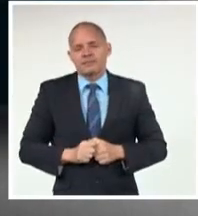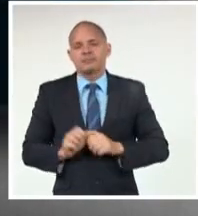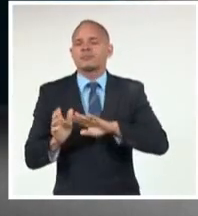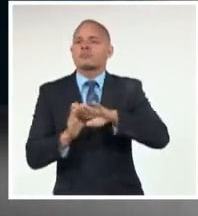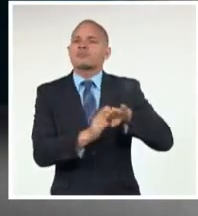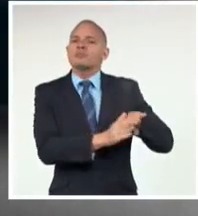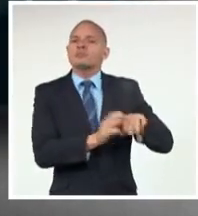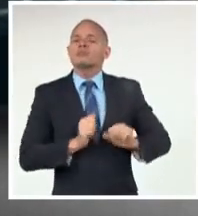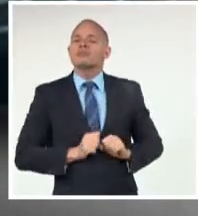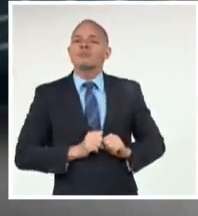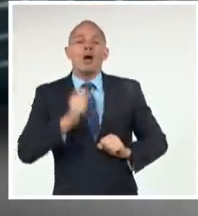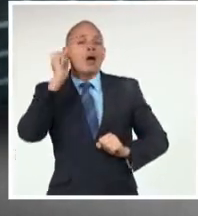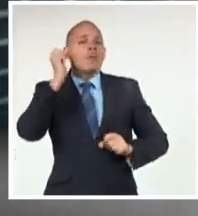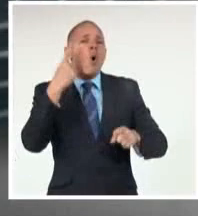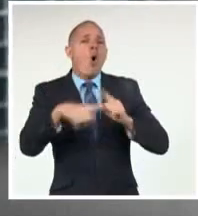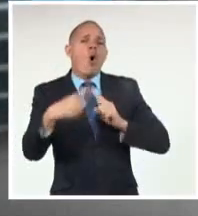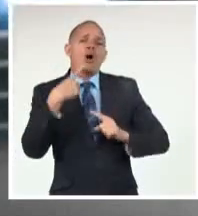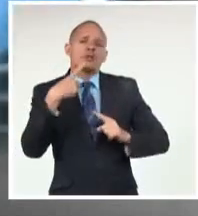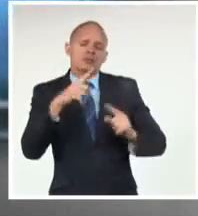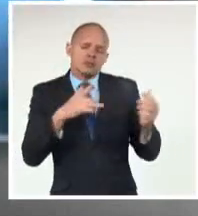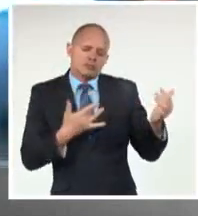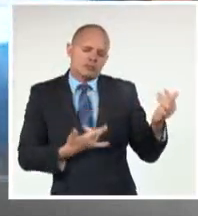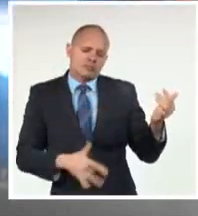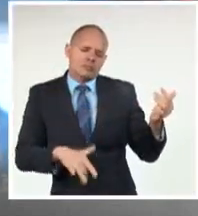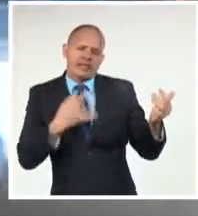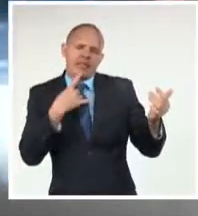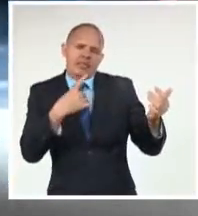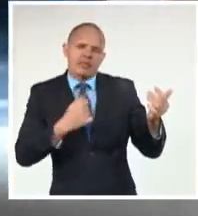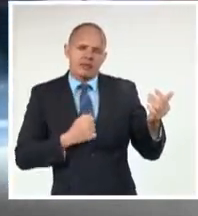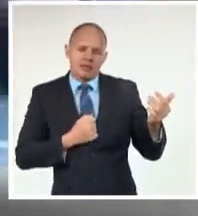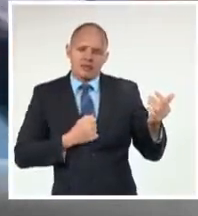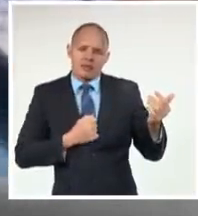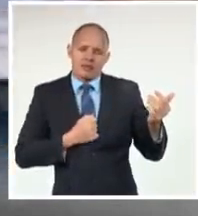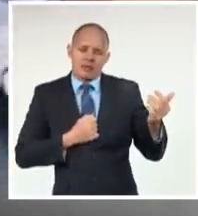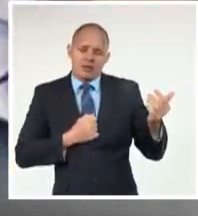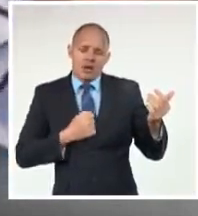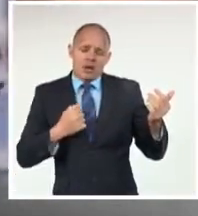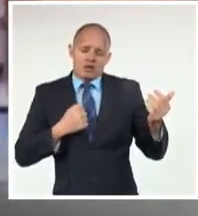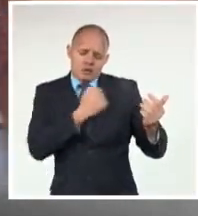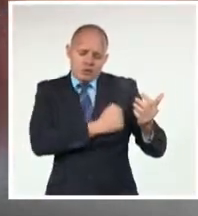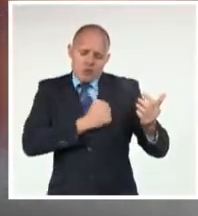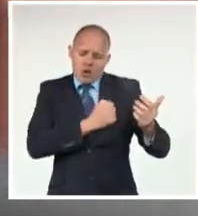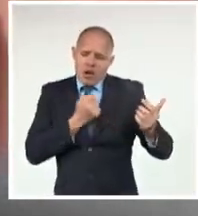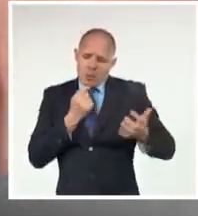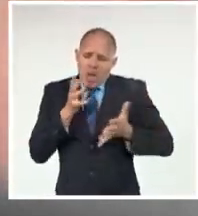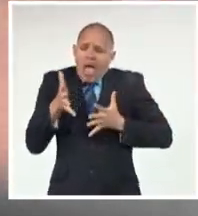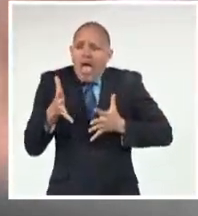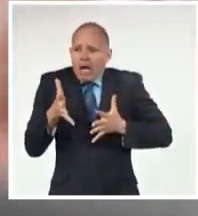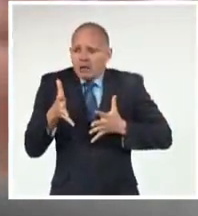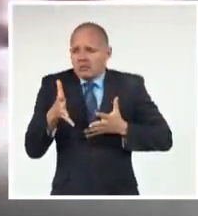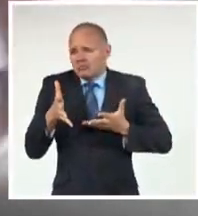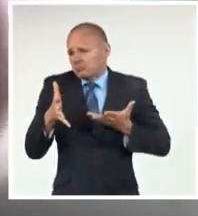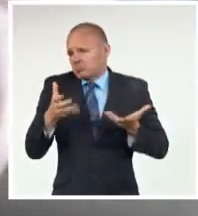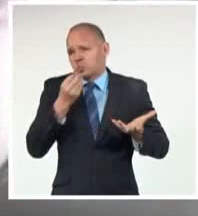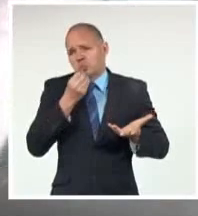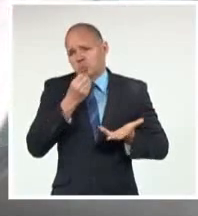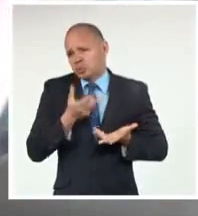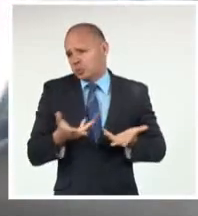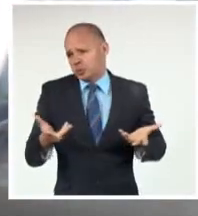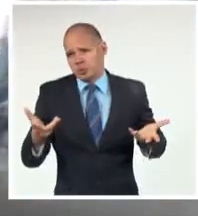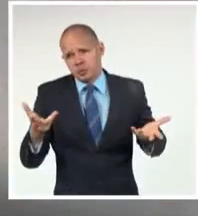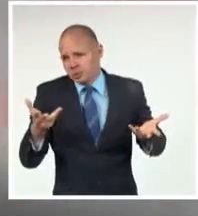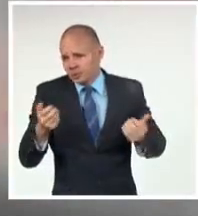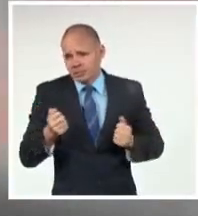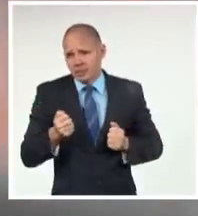importa Que te ames Si tú no me quieres ir Tendría 8 o 10 años